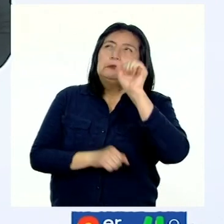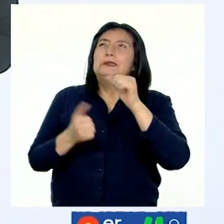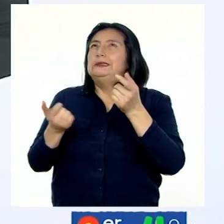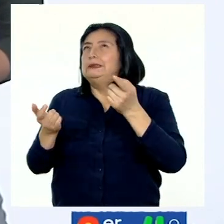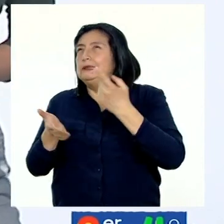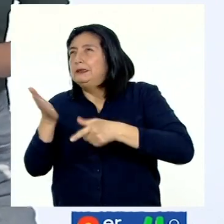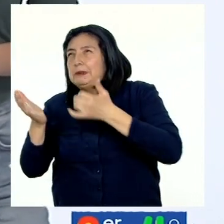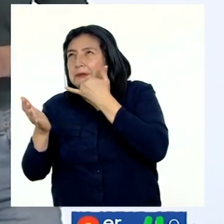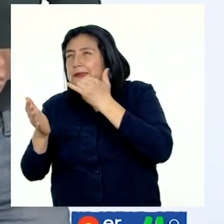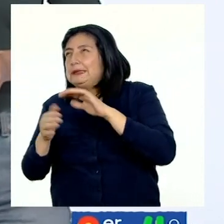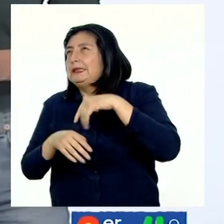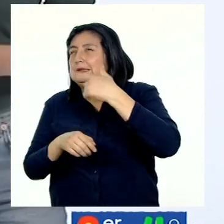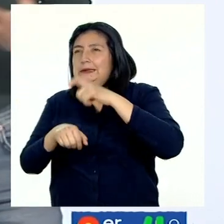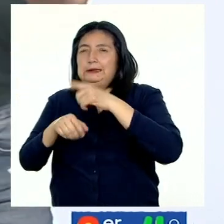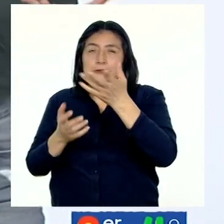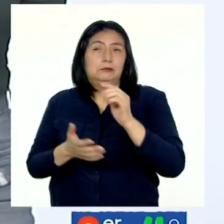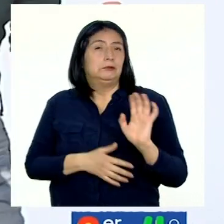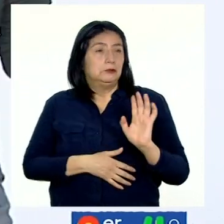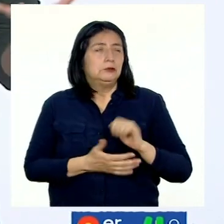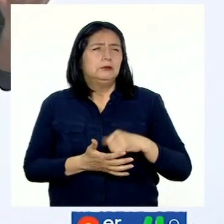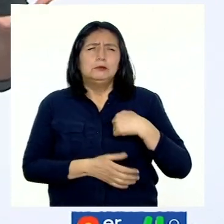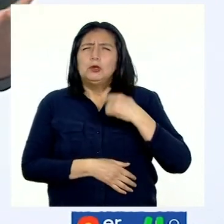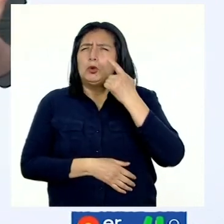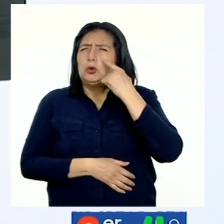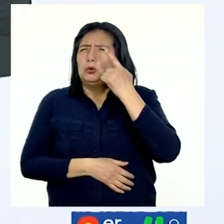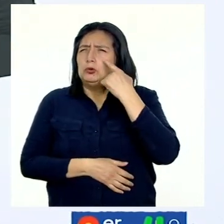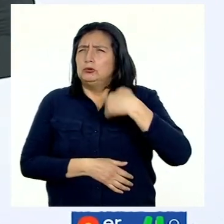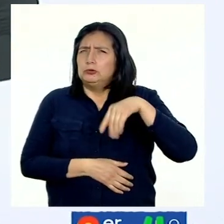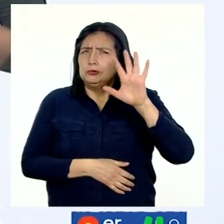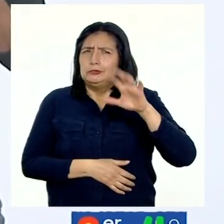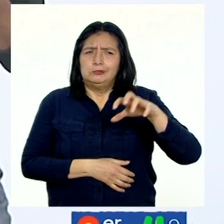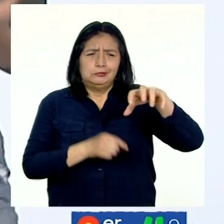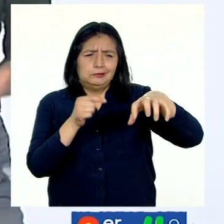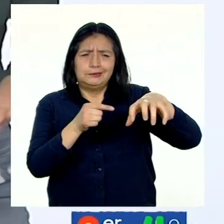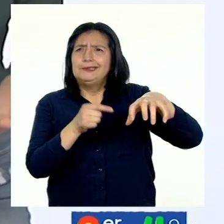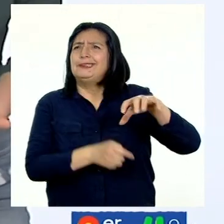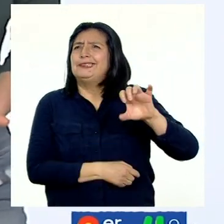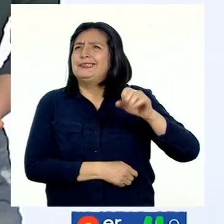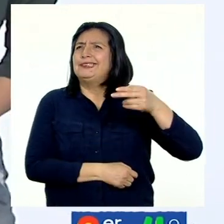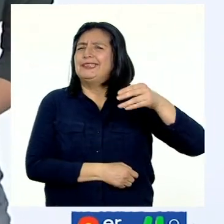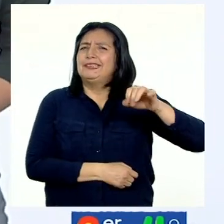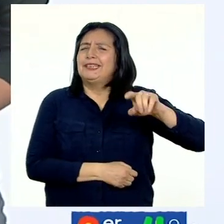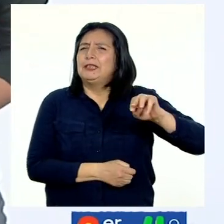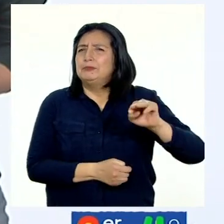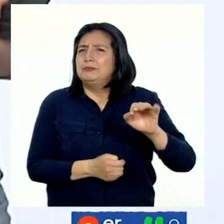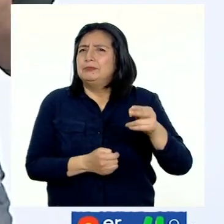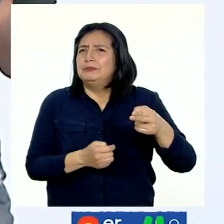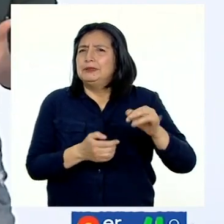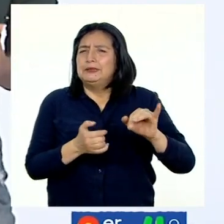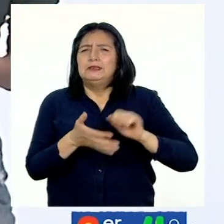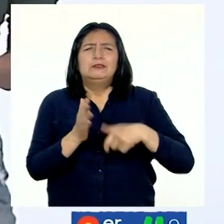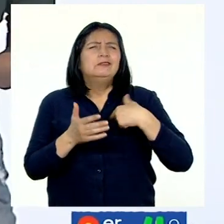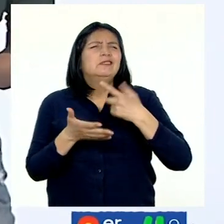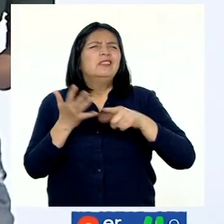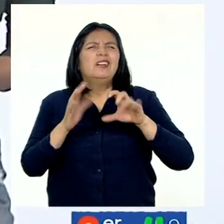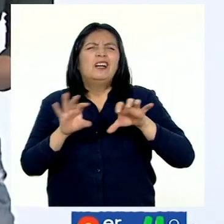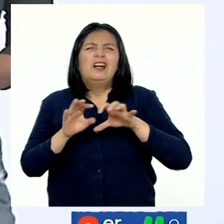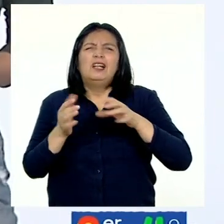para predecir el tiempo. Además, hemos conocido mucho más sobre el cenami y lo que hacen para estudiar el tiempo y el